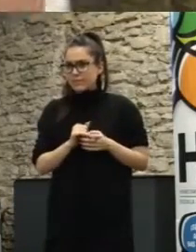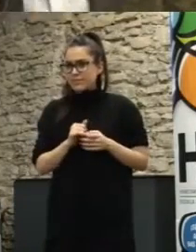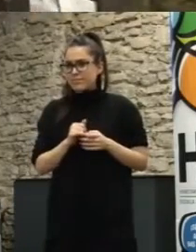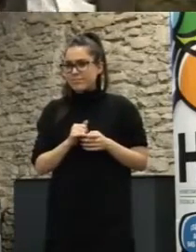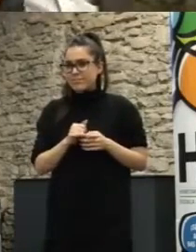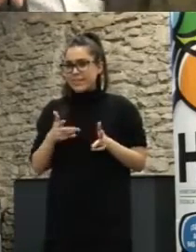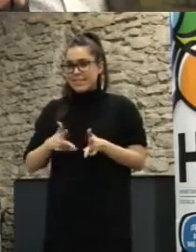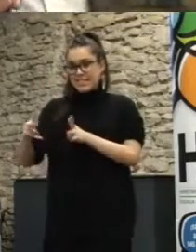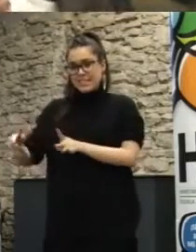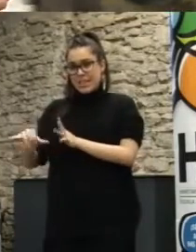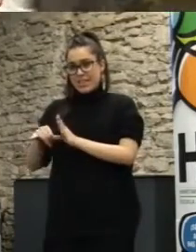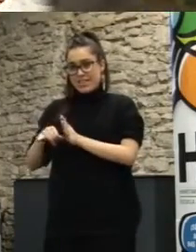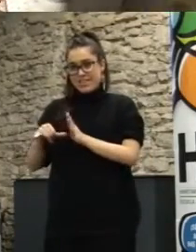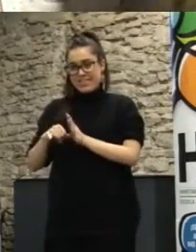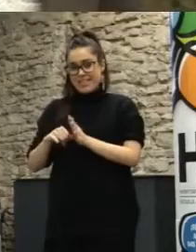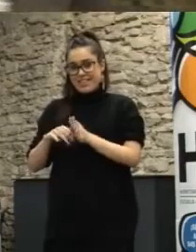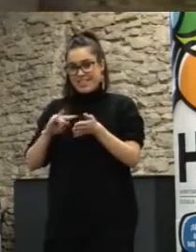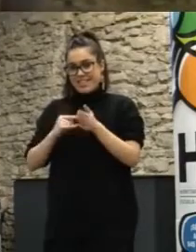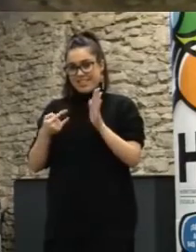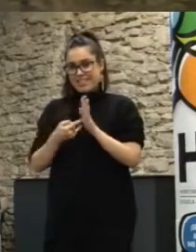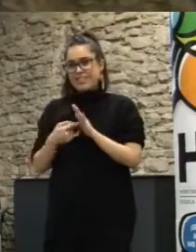participación o sea que seguramente le conoces ¿no?